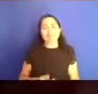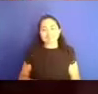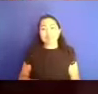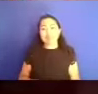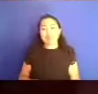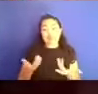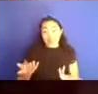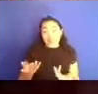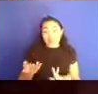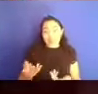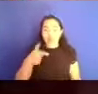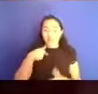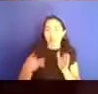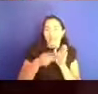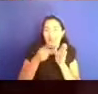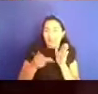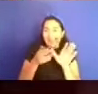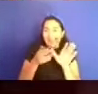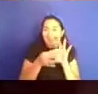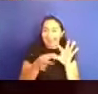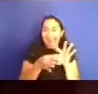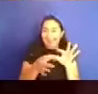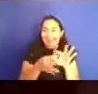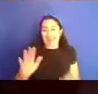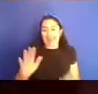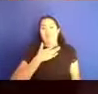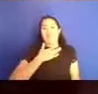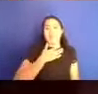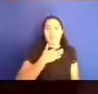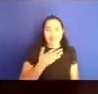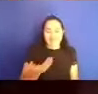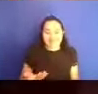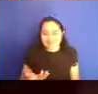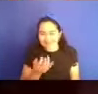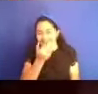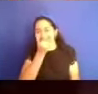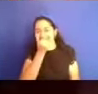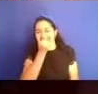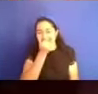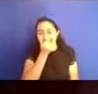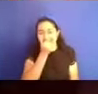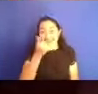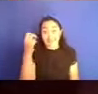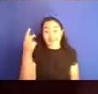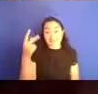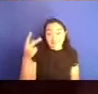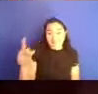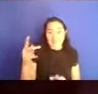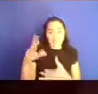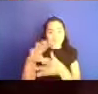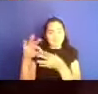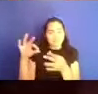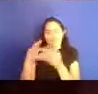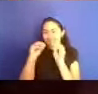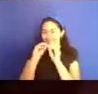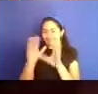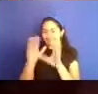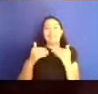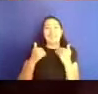ya prácticamente estoy repitiendo, me estoy apropiando de tus, de tus, de tus reflexiones, pero creo que lo dijiste muy bien.